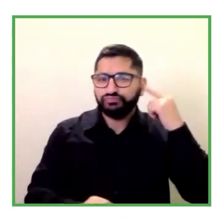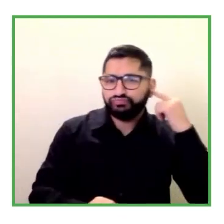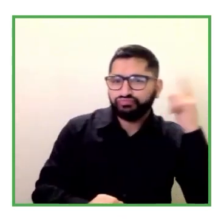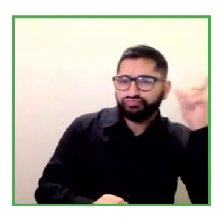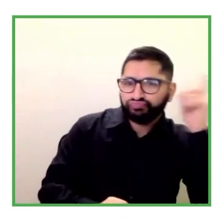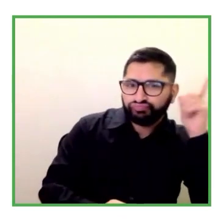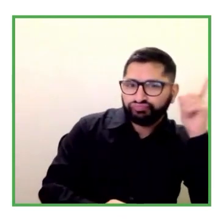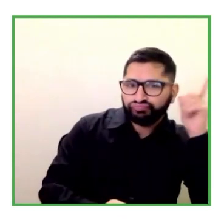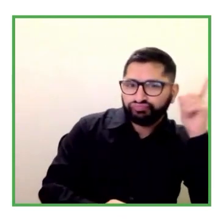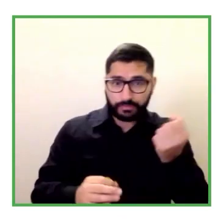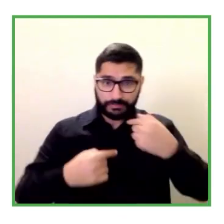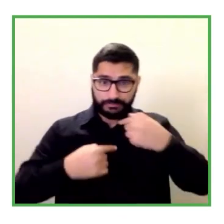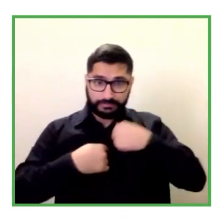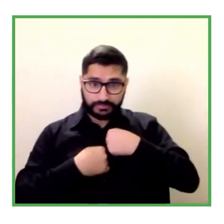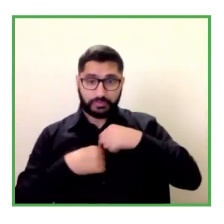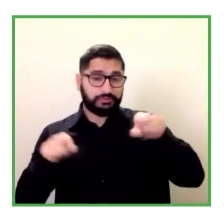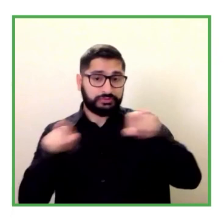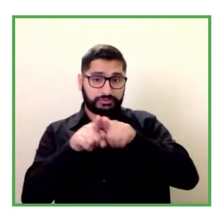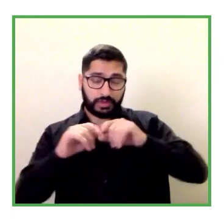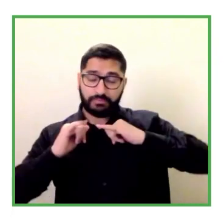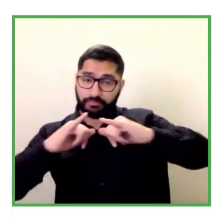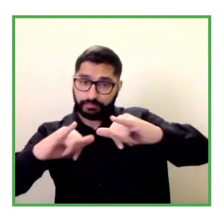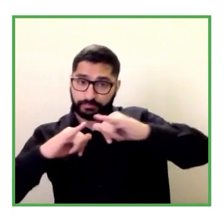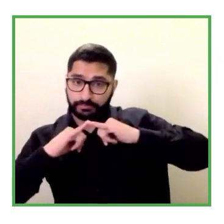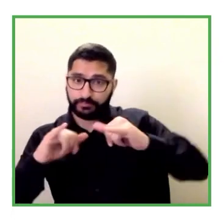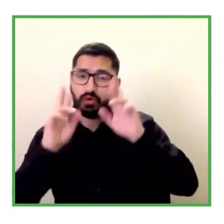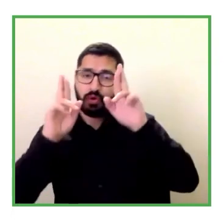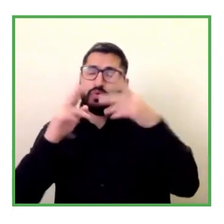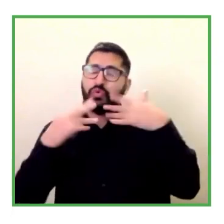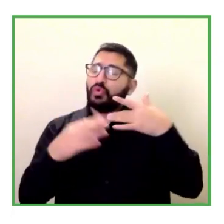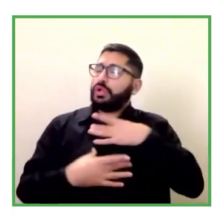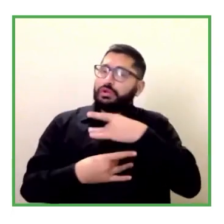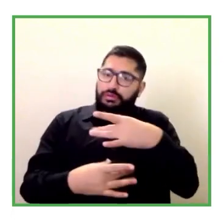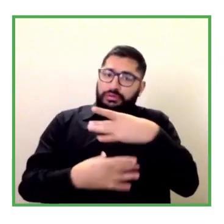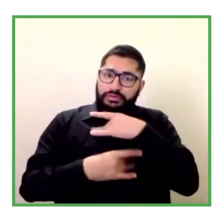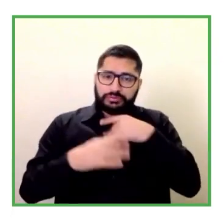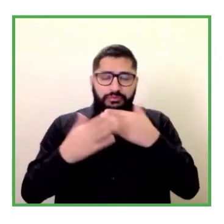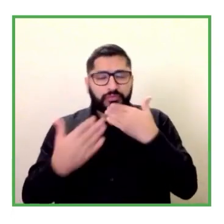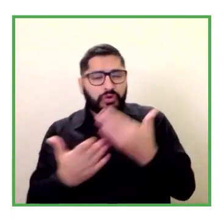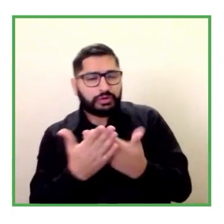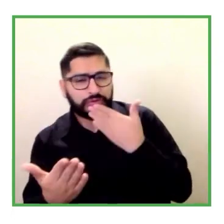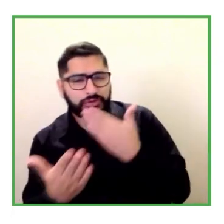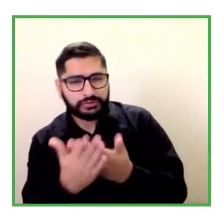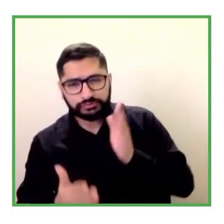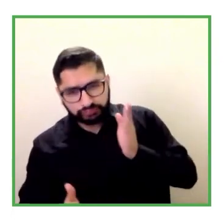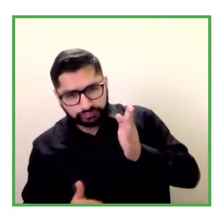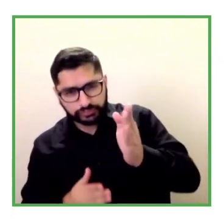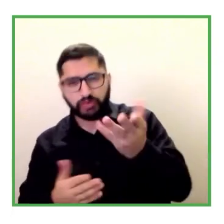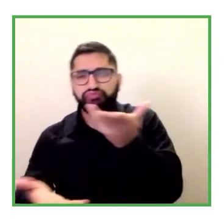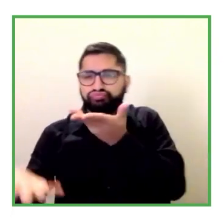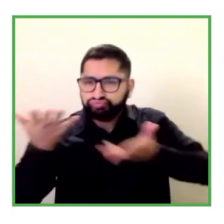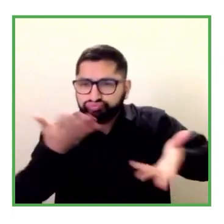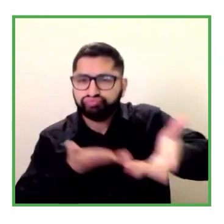muy enriquecedora y bueno pues muchísimas gracias y seguimos en la conferencia del Siro Project